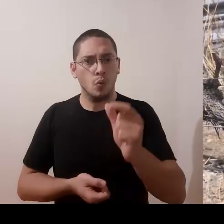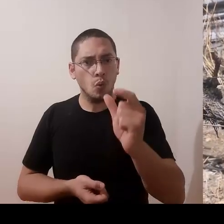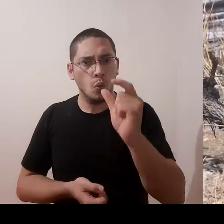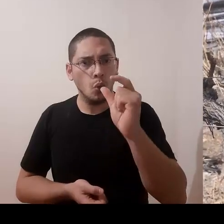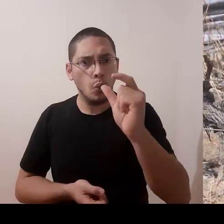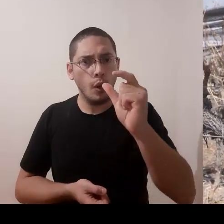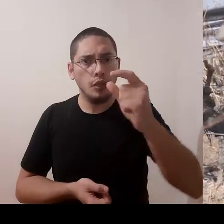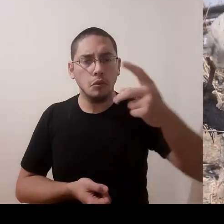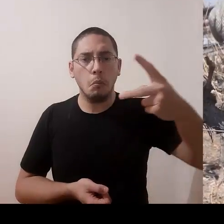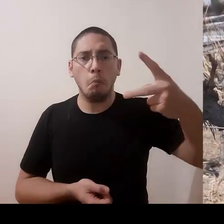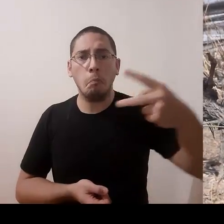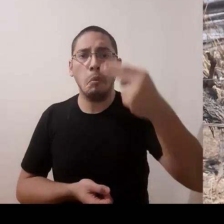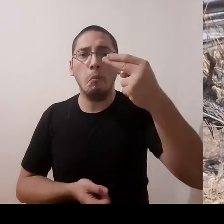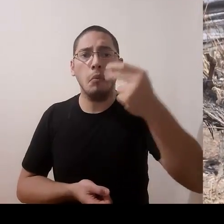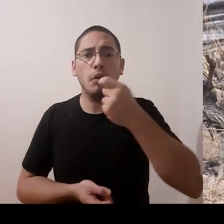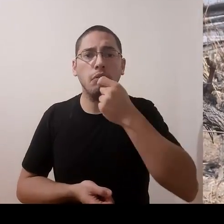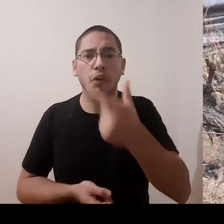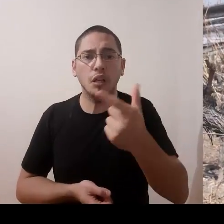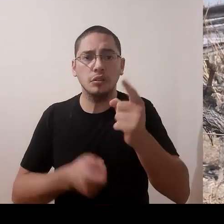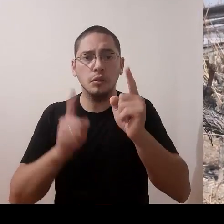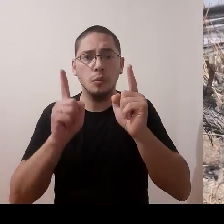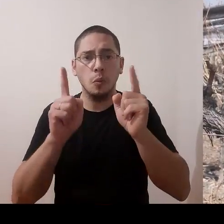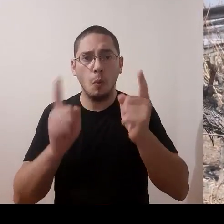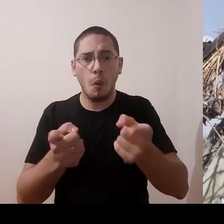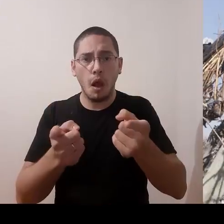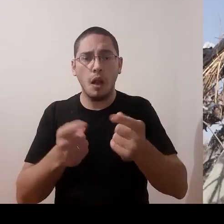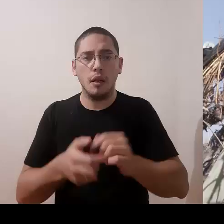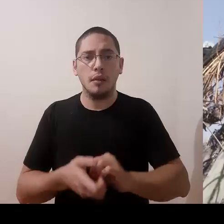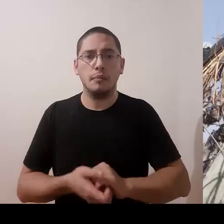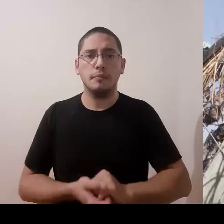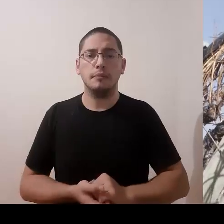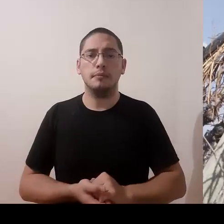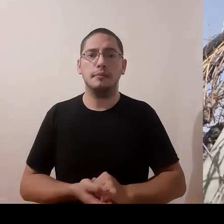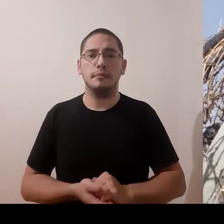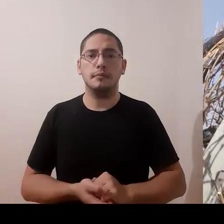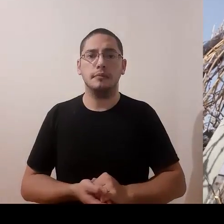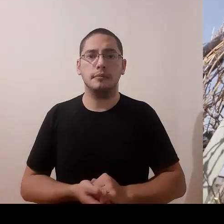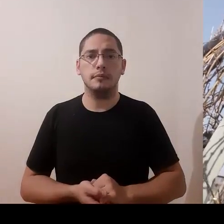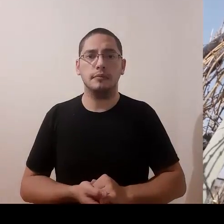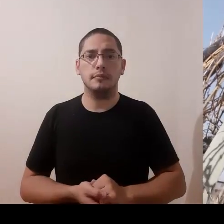Fíjense esos cortes grandes, como esta tijera lo corta sin ningún problema.